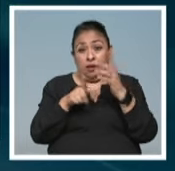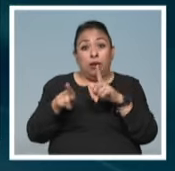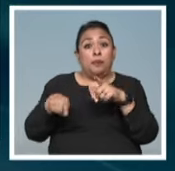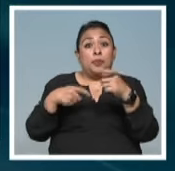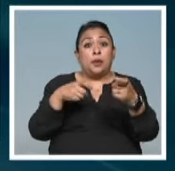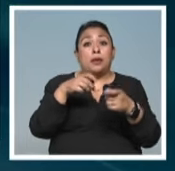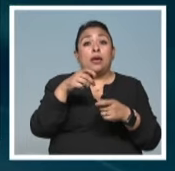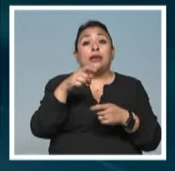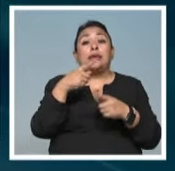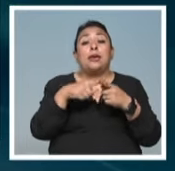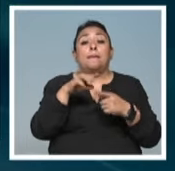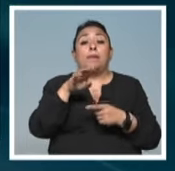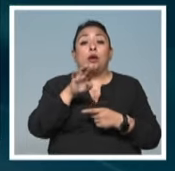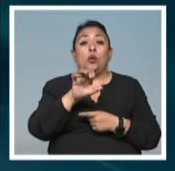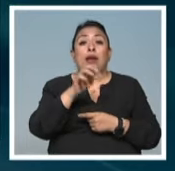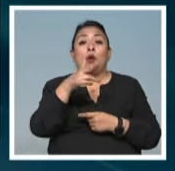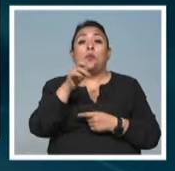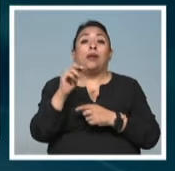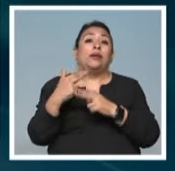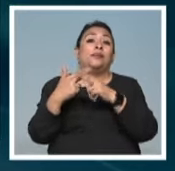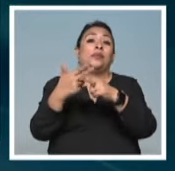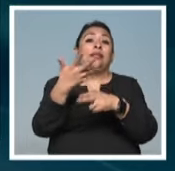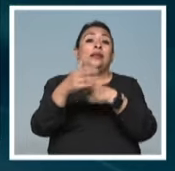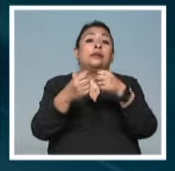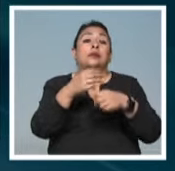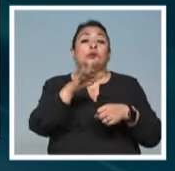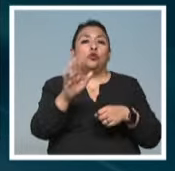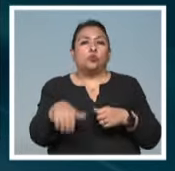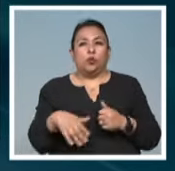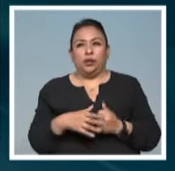de Manuel Ahumada a una década de su partida.